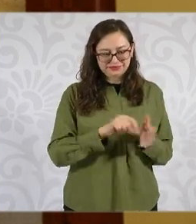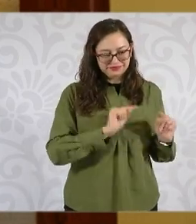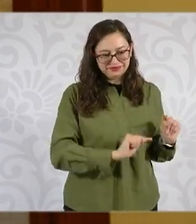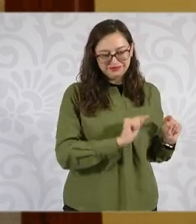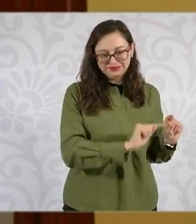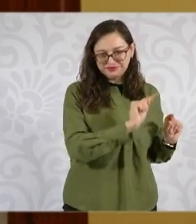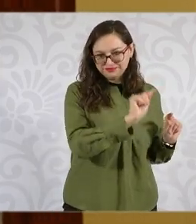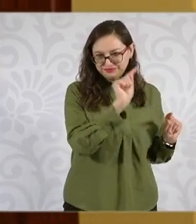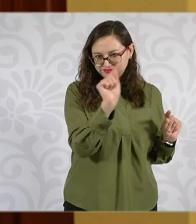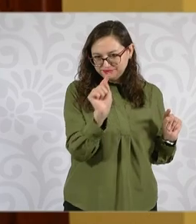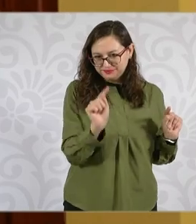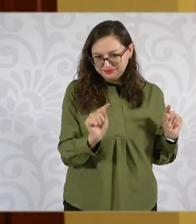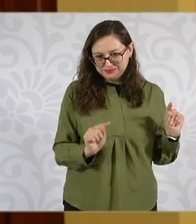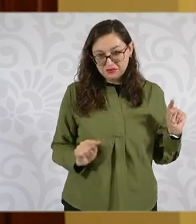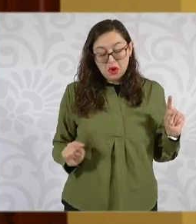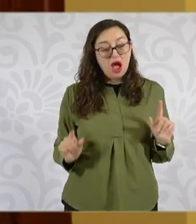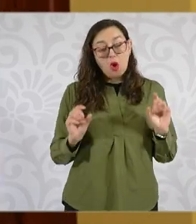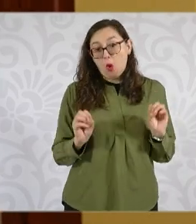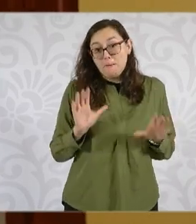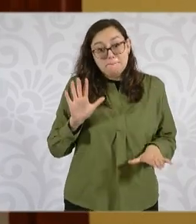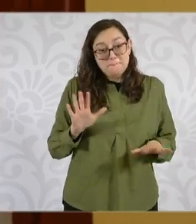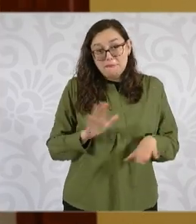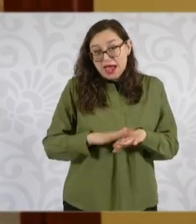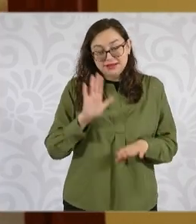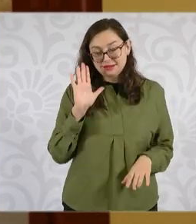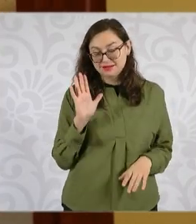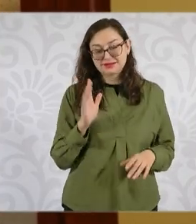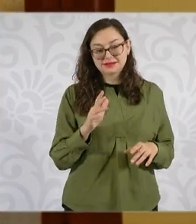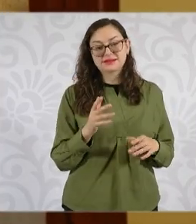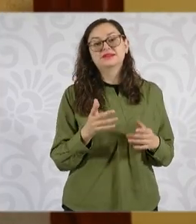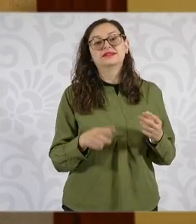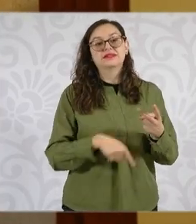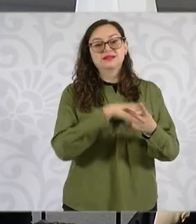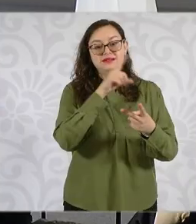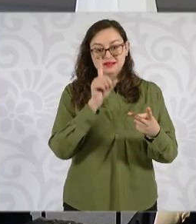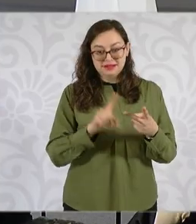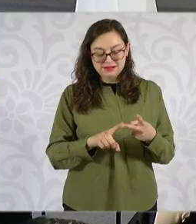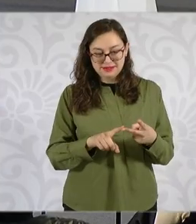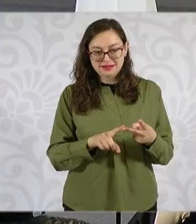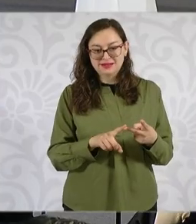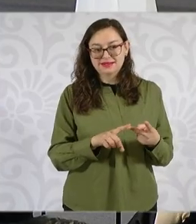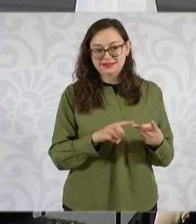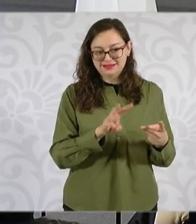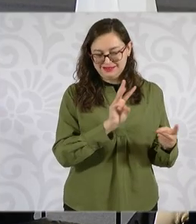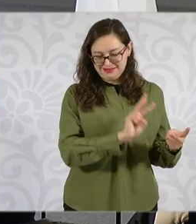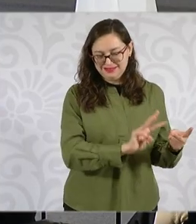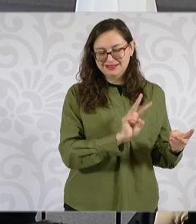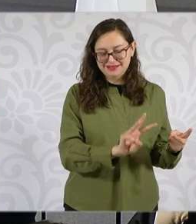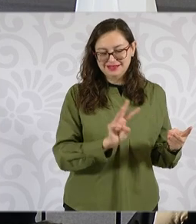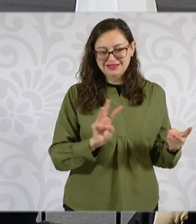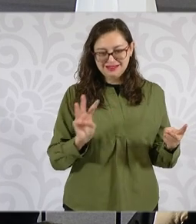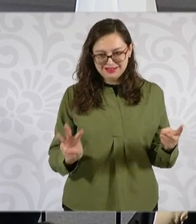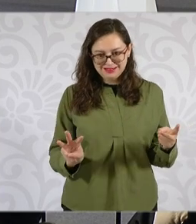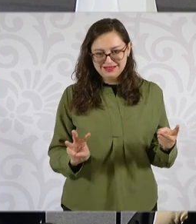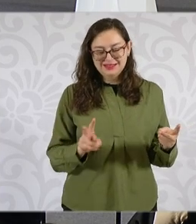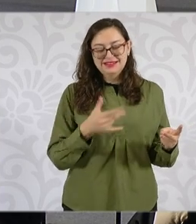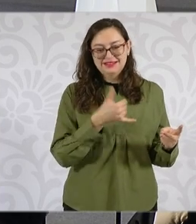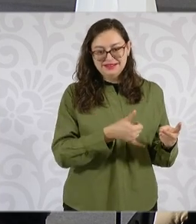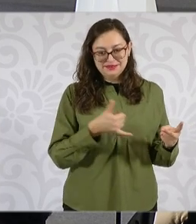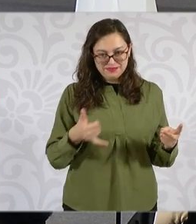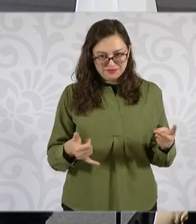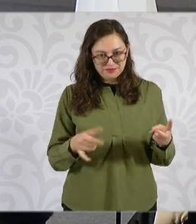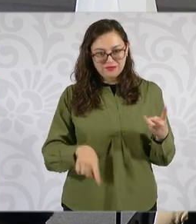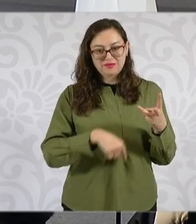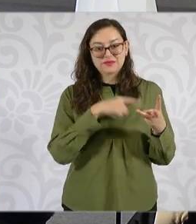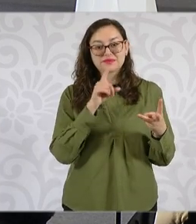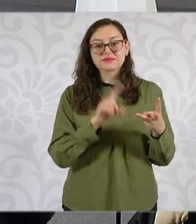o más. Y a través de las plataformas del Infonavit, las digitales, y